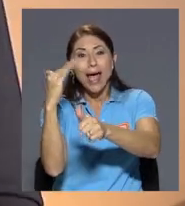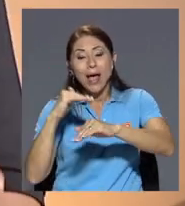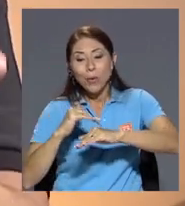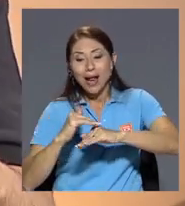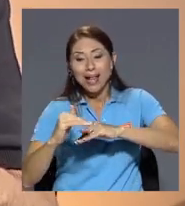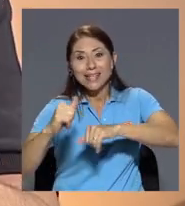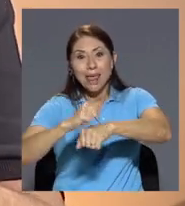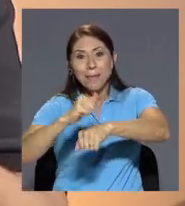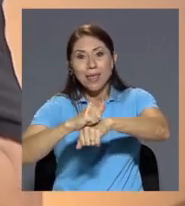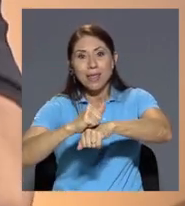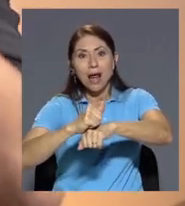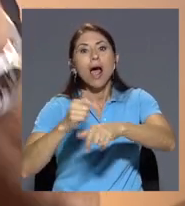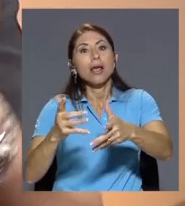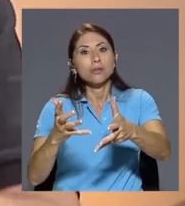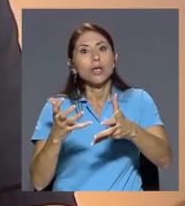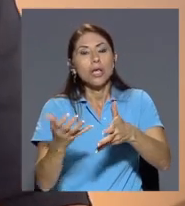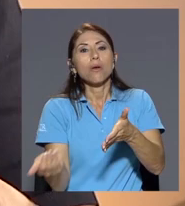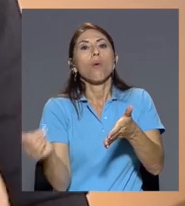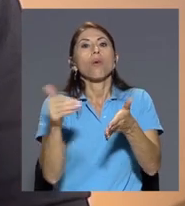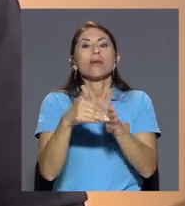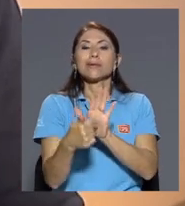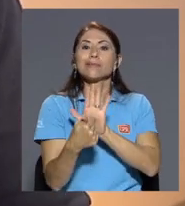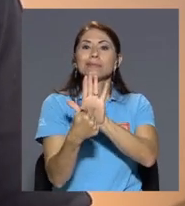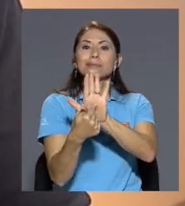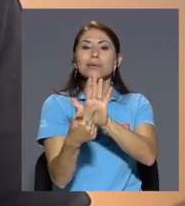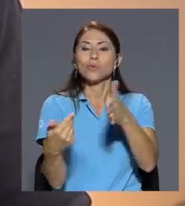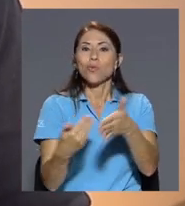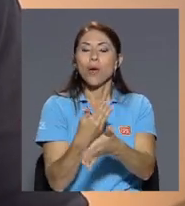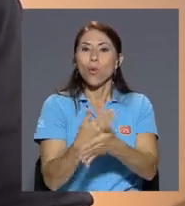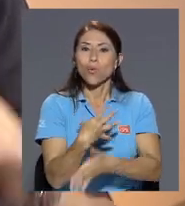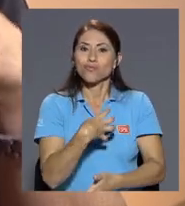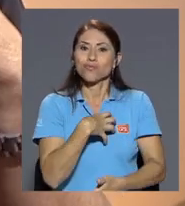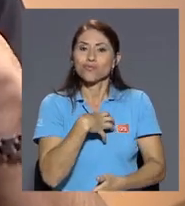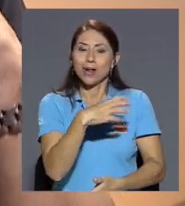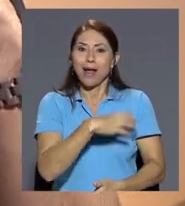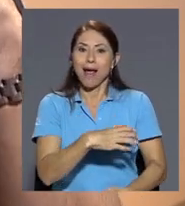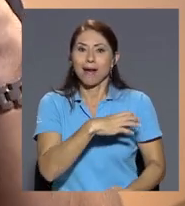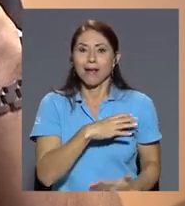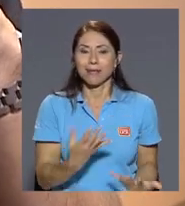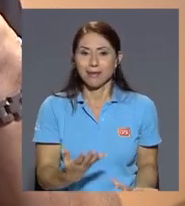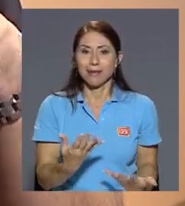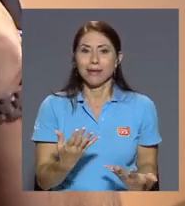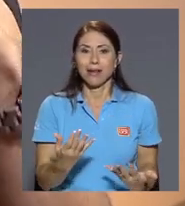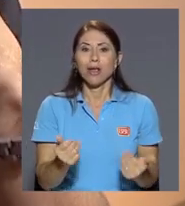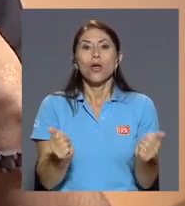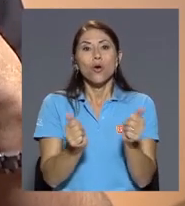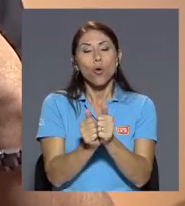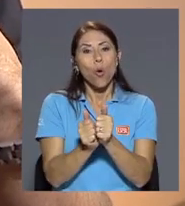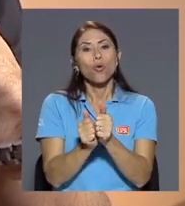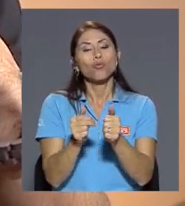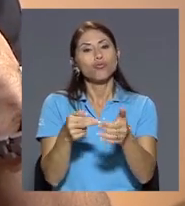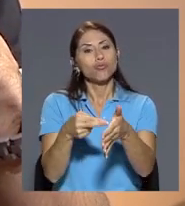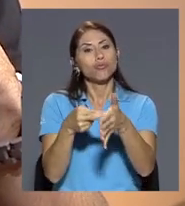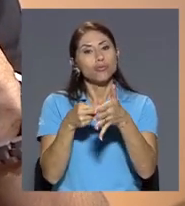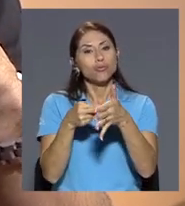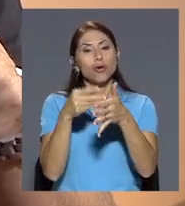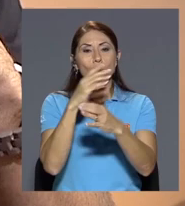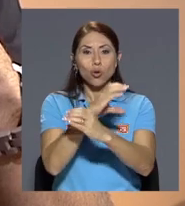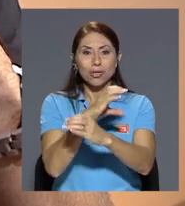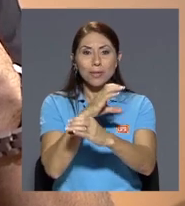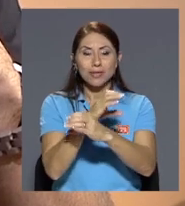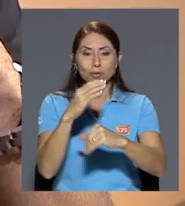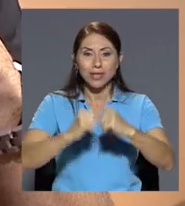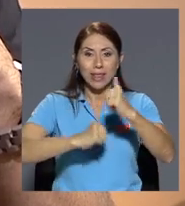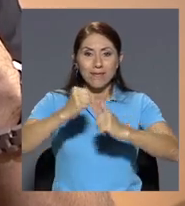todo eso se empieza a recuperar y darle ese nuevo carácter basado dentro de las normas de conservación de edificios históricos